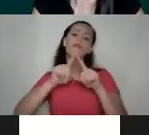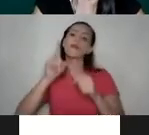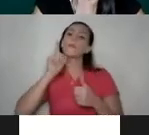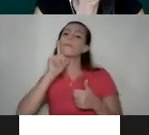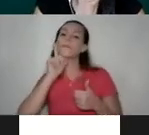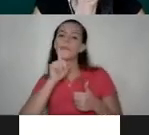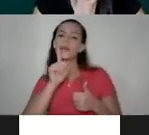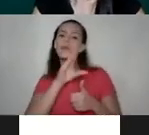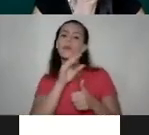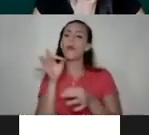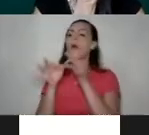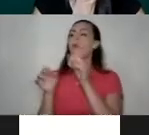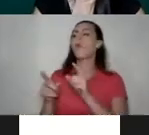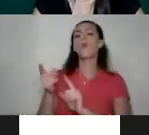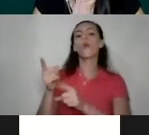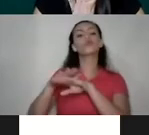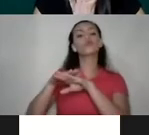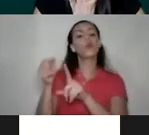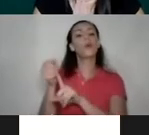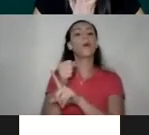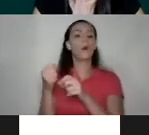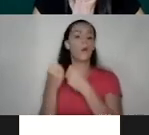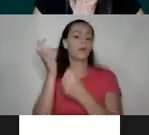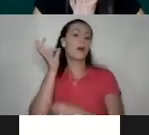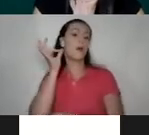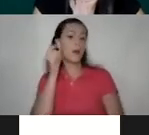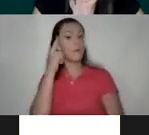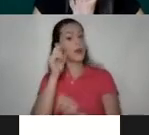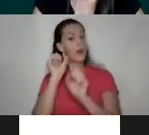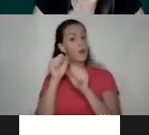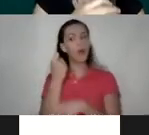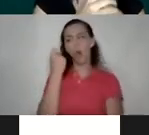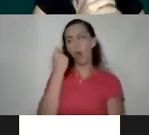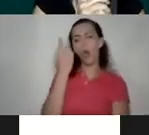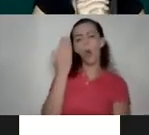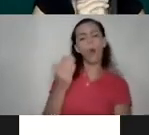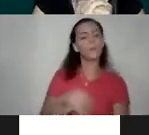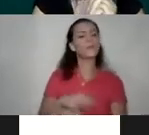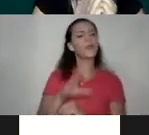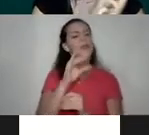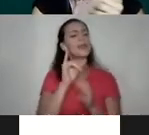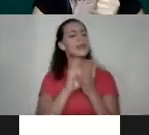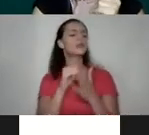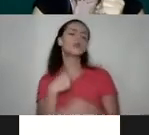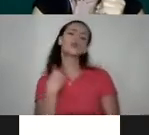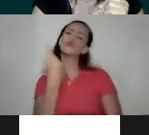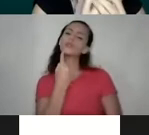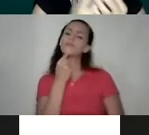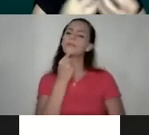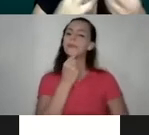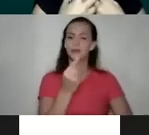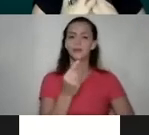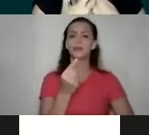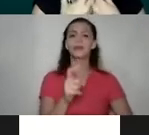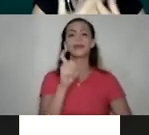juicios previos sobre la violencia contra las mujeres para poder comprenderla. Y esto yo siempre menciono que tiene